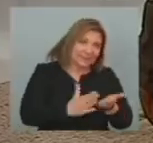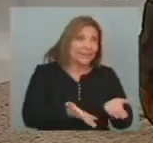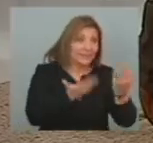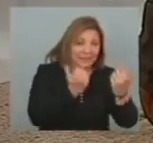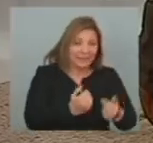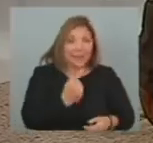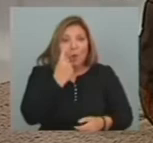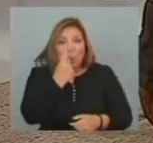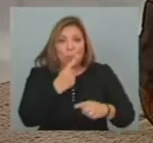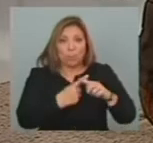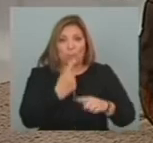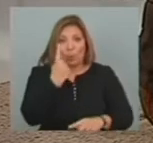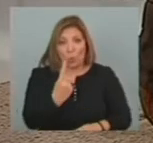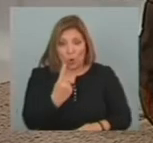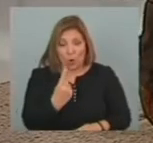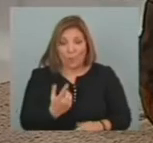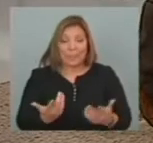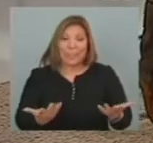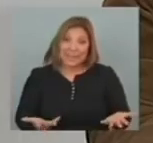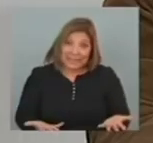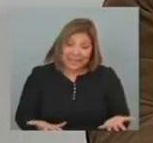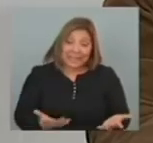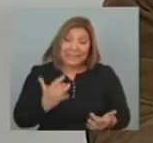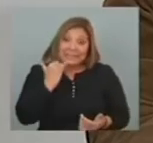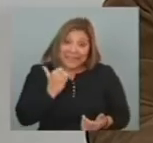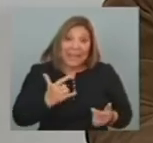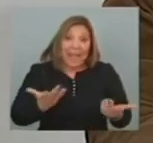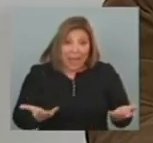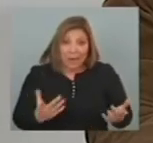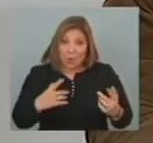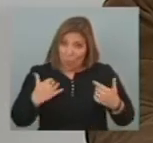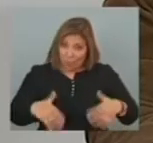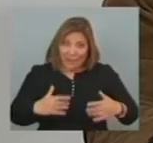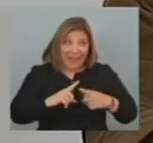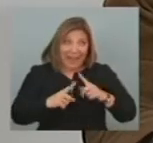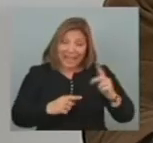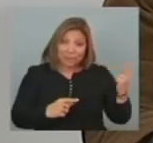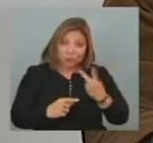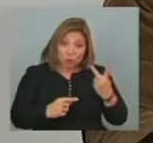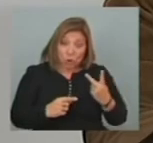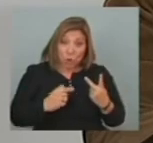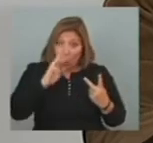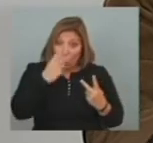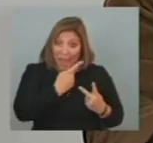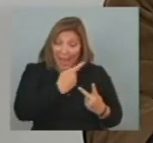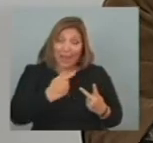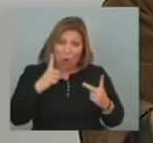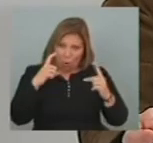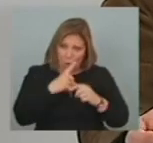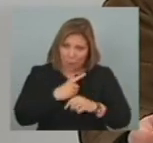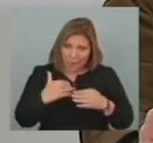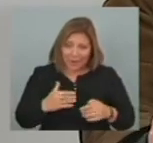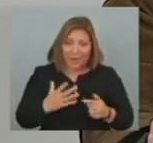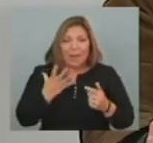De a una Si se puede decir así Claro Es que una relación Tan compleja Como la que tiene Uruguay Con Argentina Además de tener